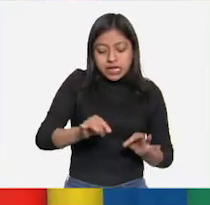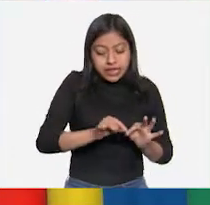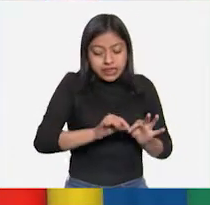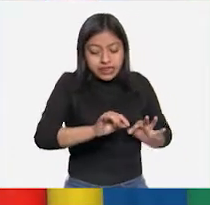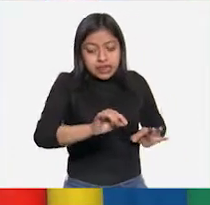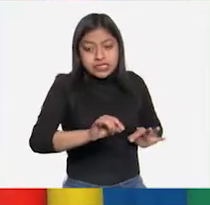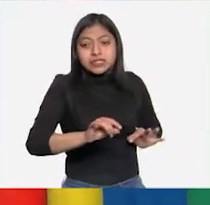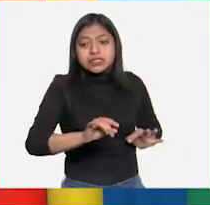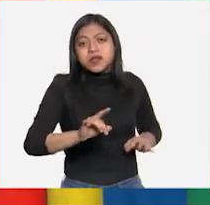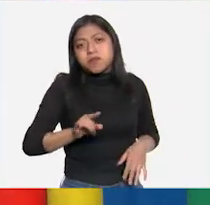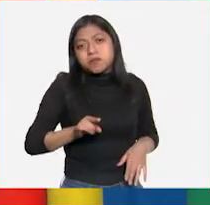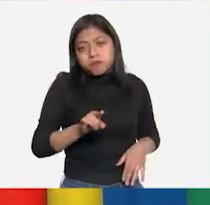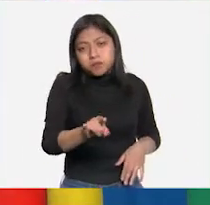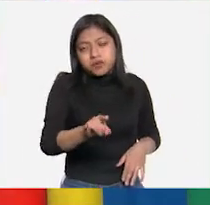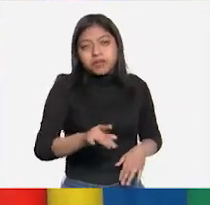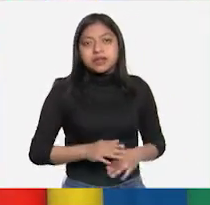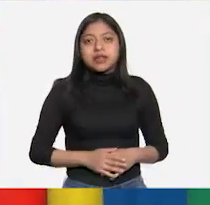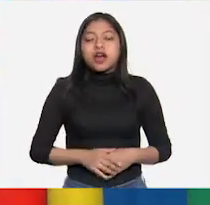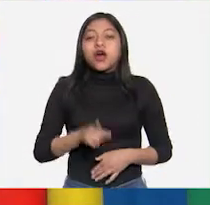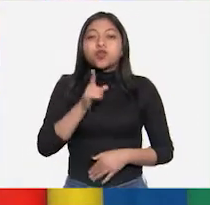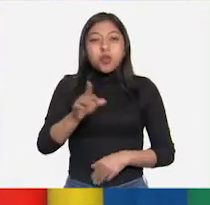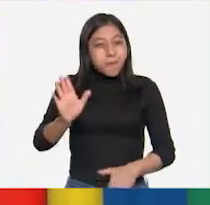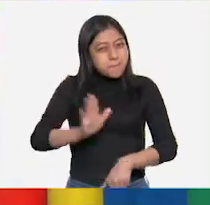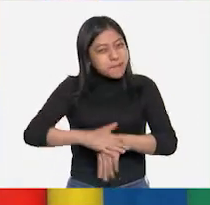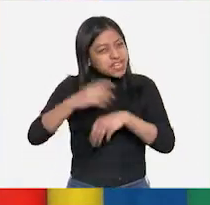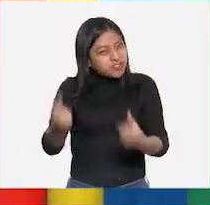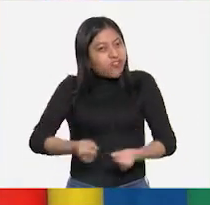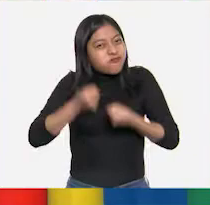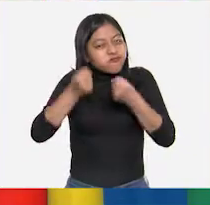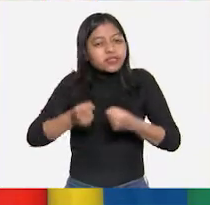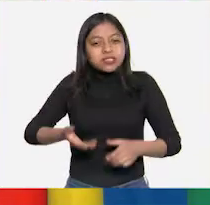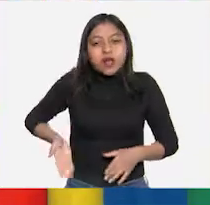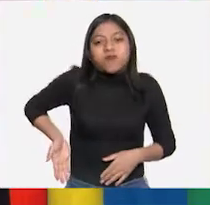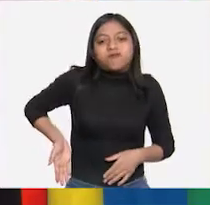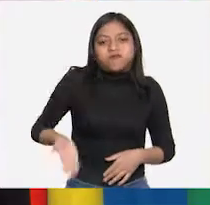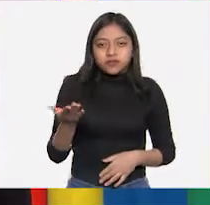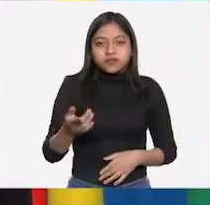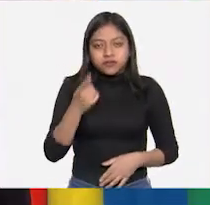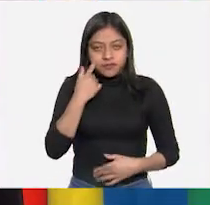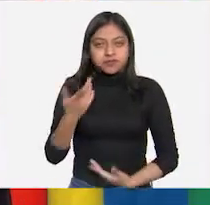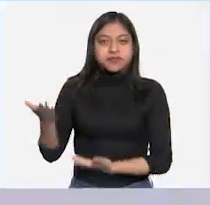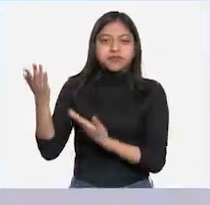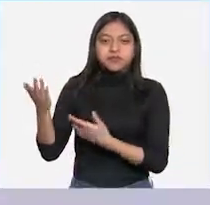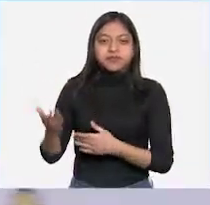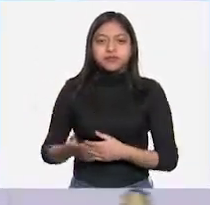Pero, ¿qué pasa si yo lo empujo con más fuerza? Vamos a ver qué pasa.